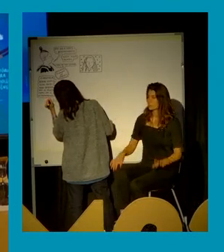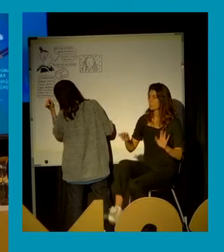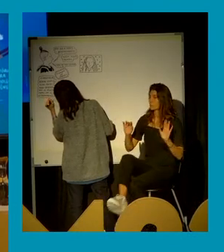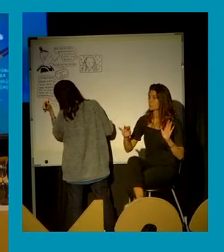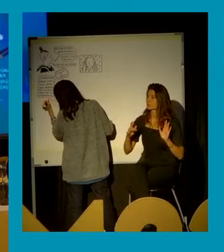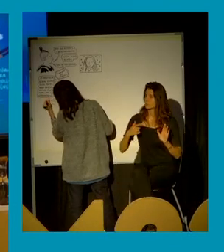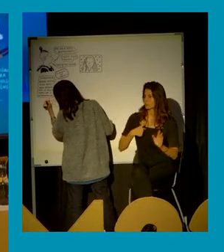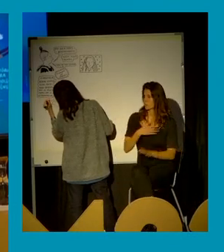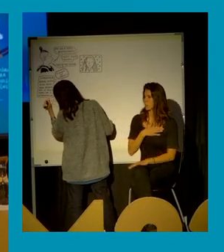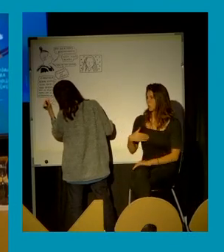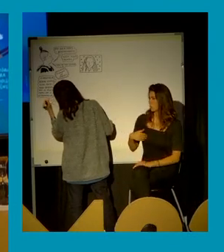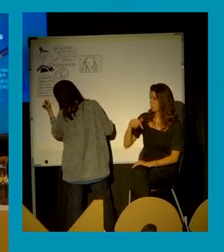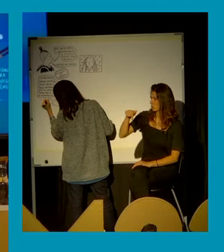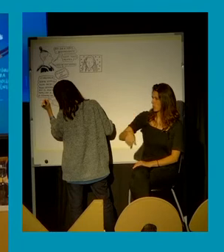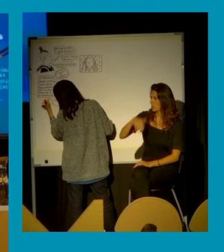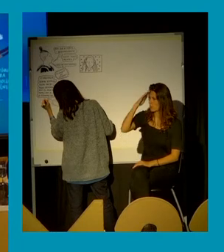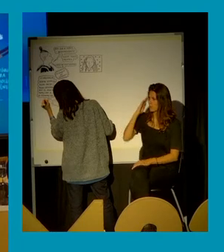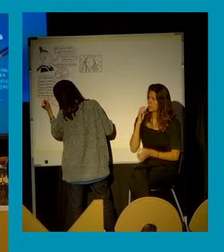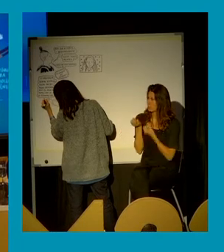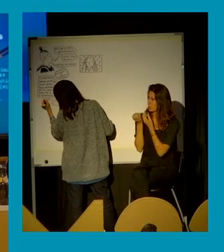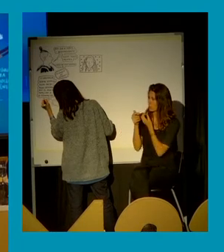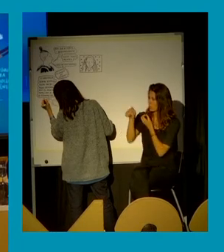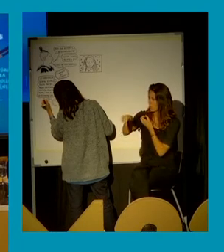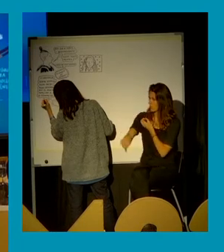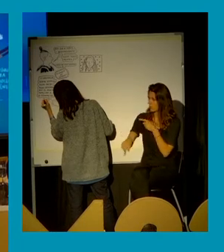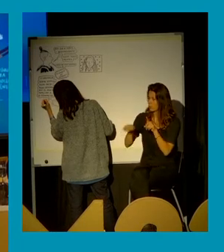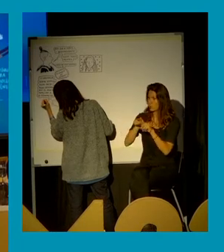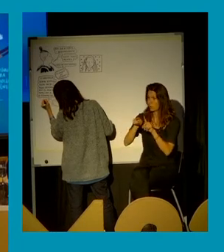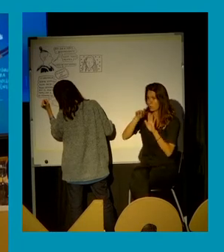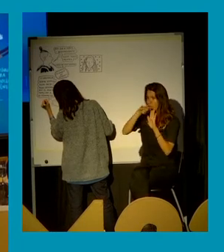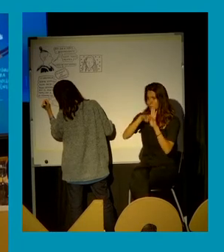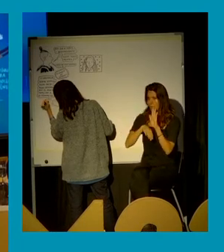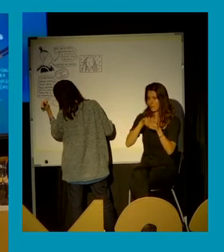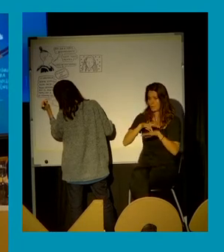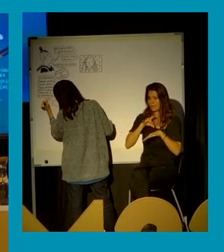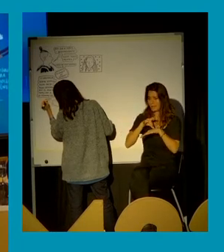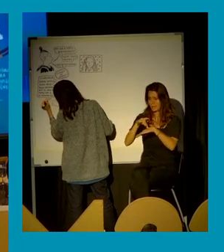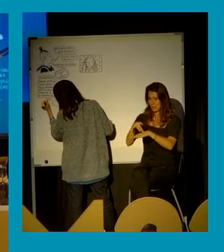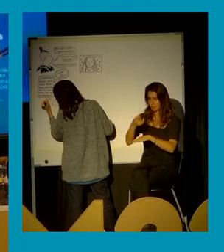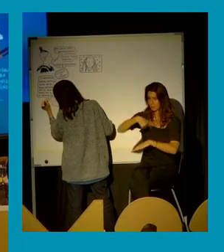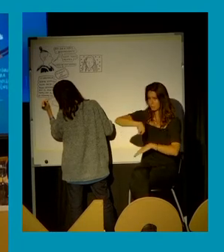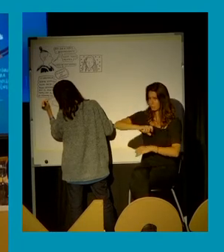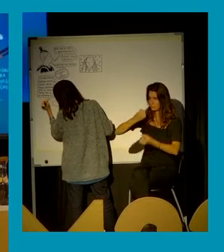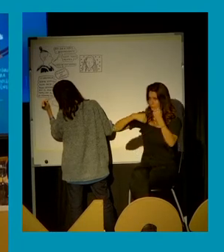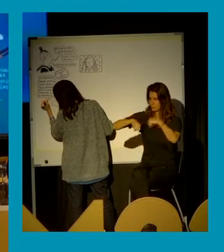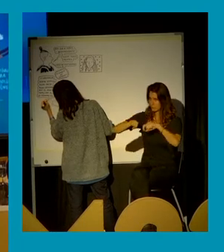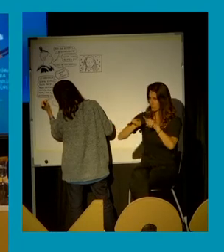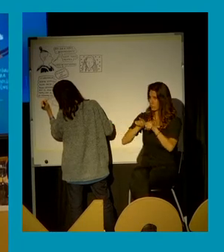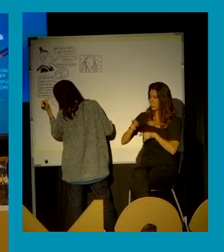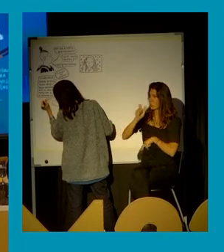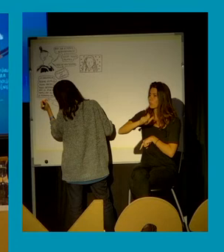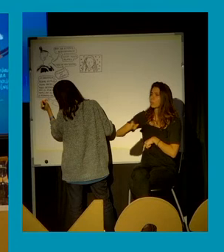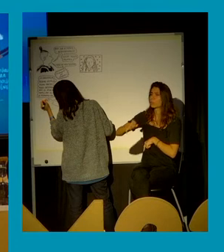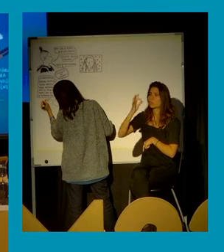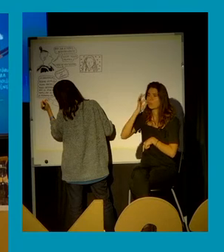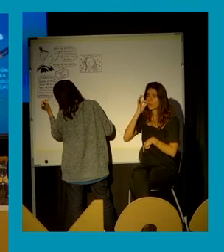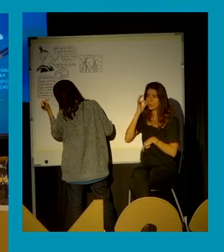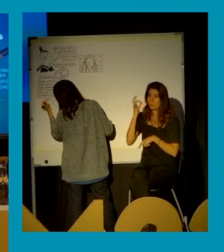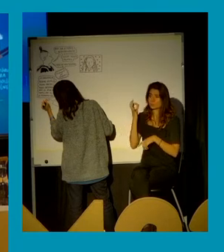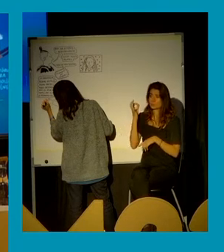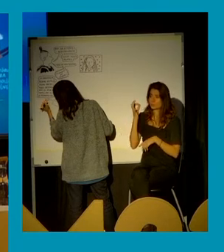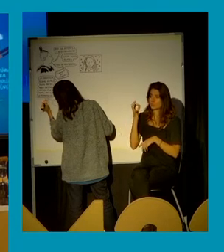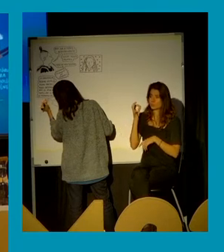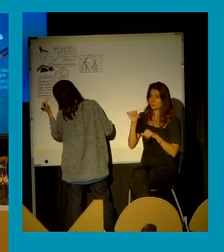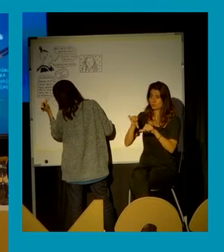en el programa he visto que, por ejemplo, tenemos complejidades como la violencia vicaria, donde las mujeres de forma institucional